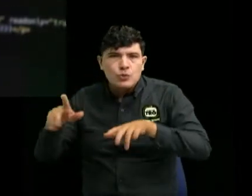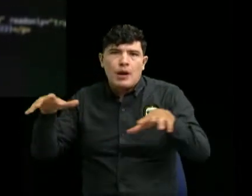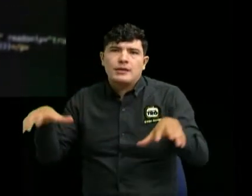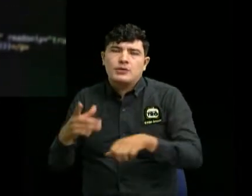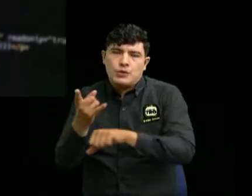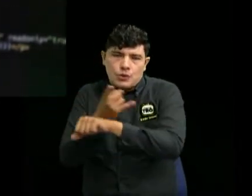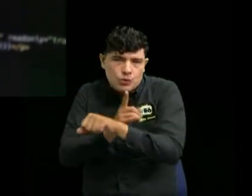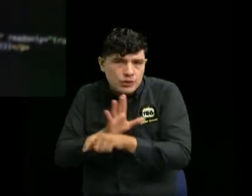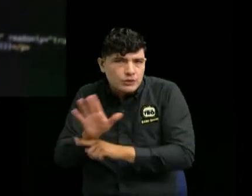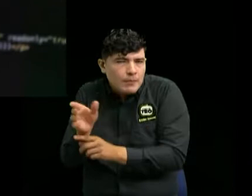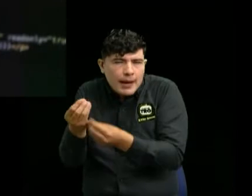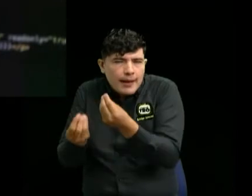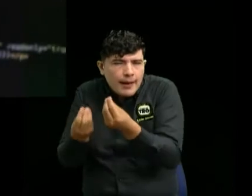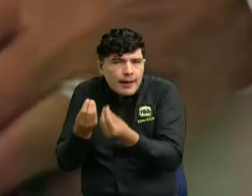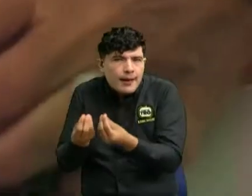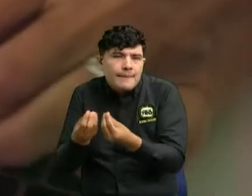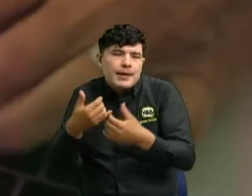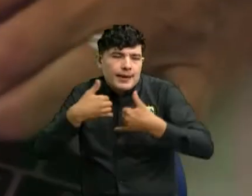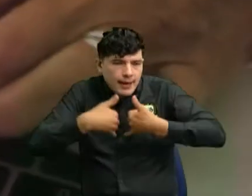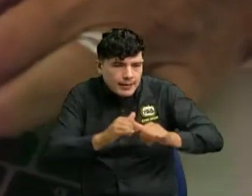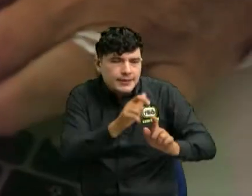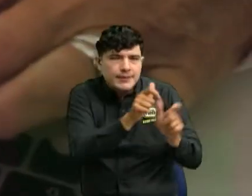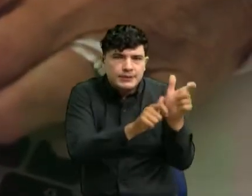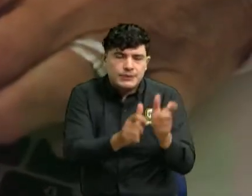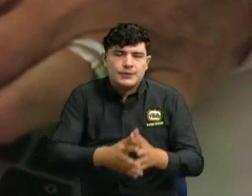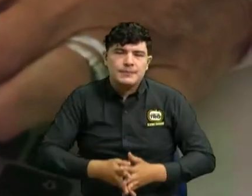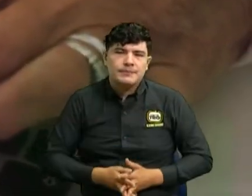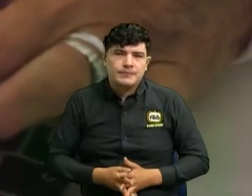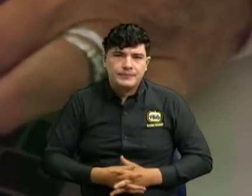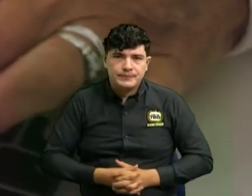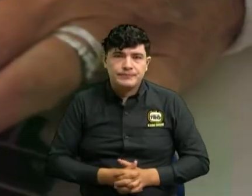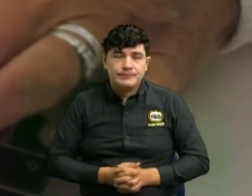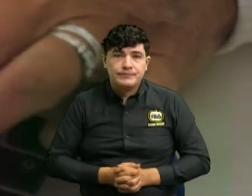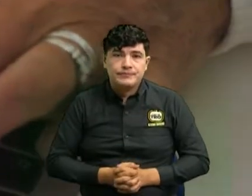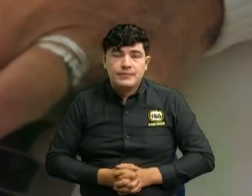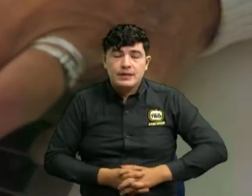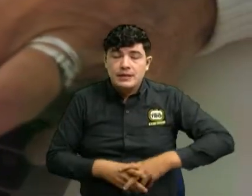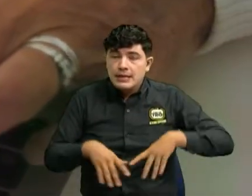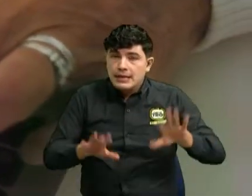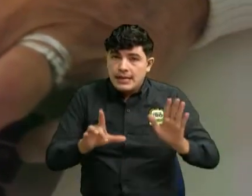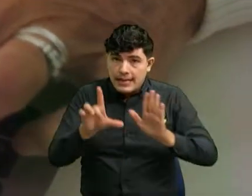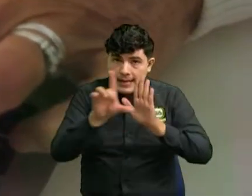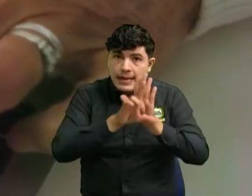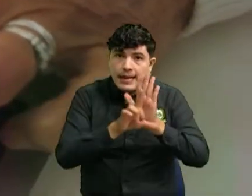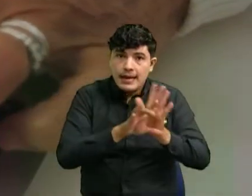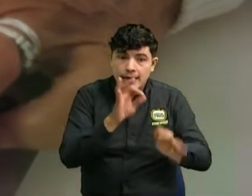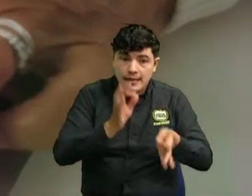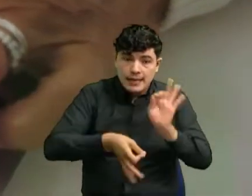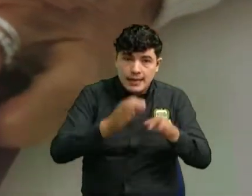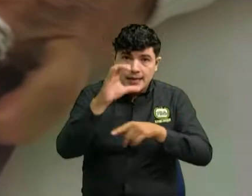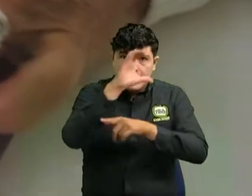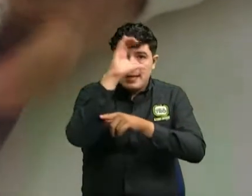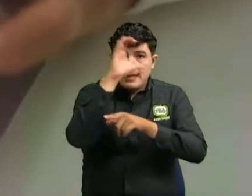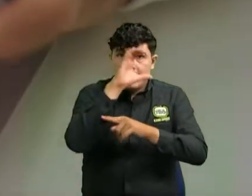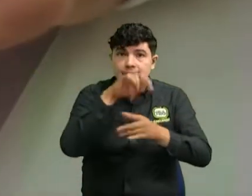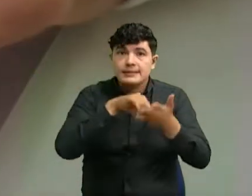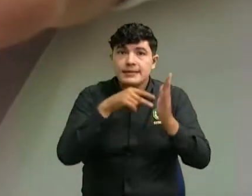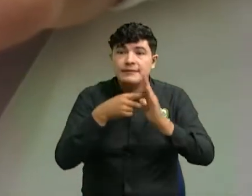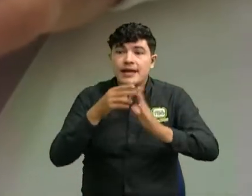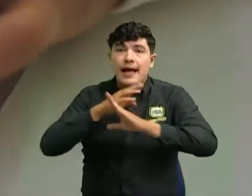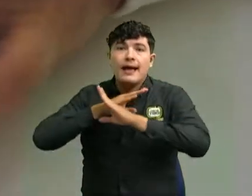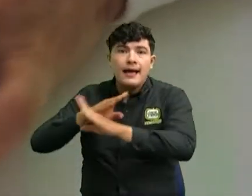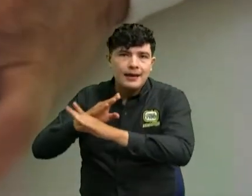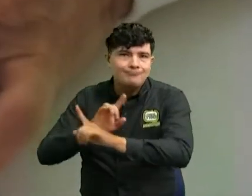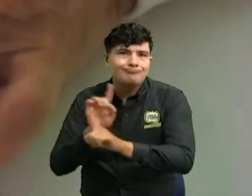de estafar a las personas. Y lastimosamente, como la ley penal no es preventiva, sino que es una